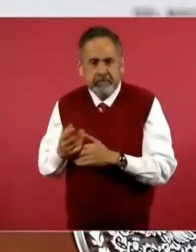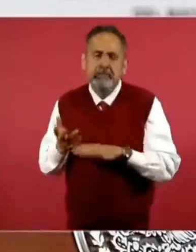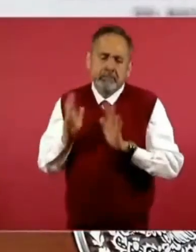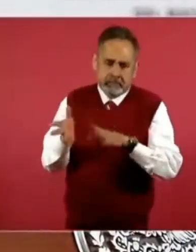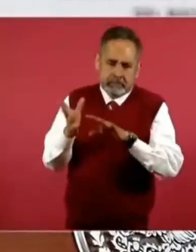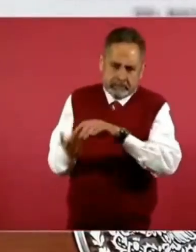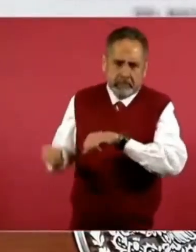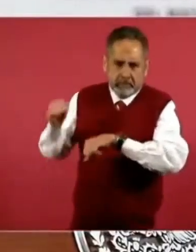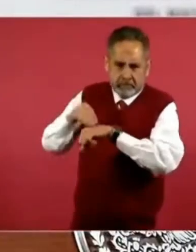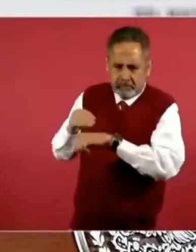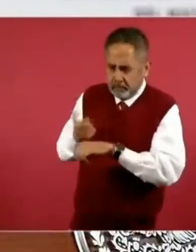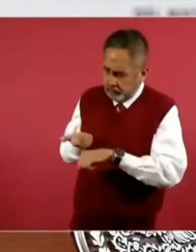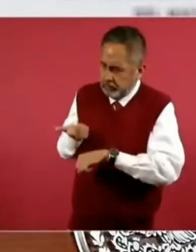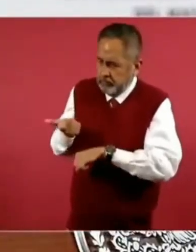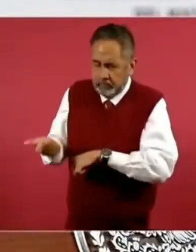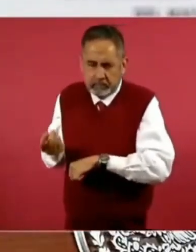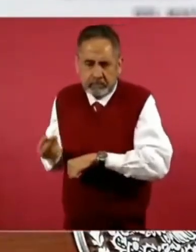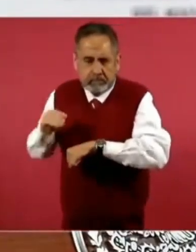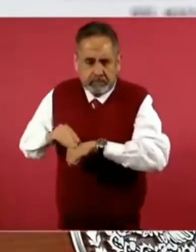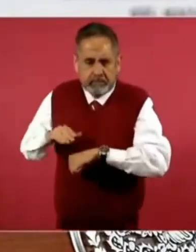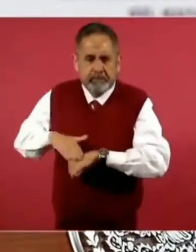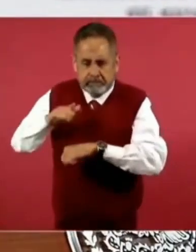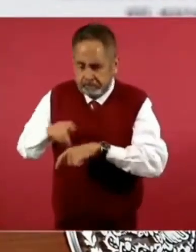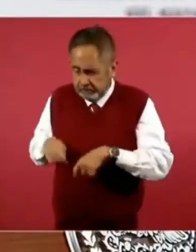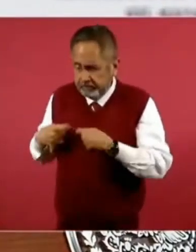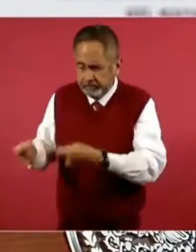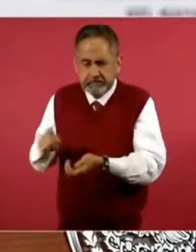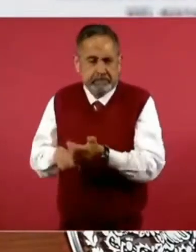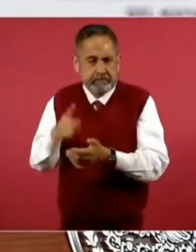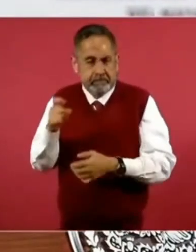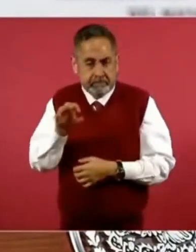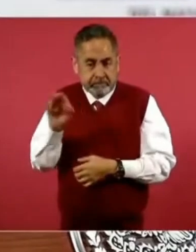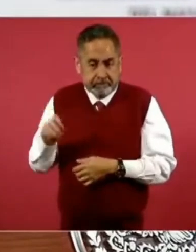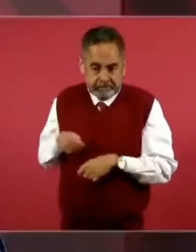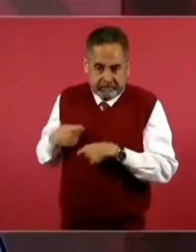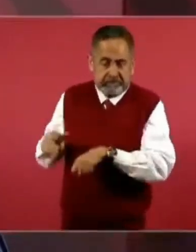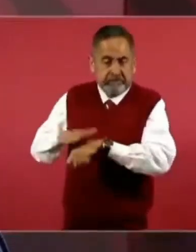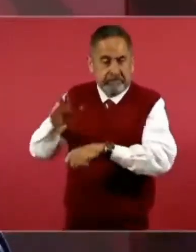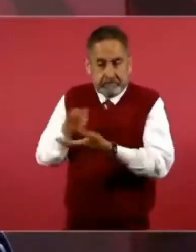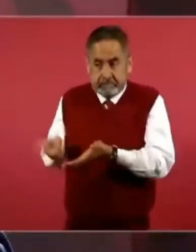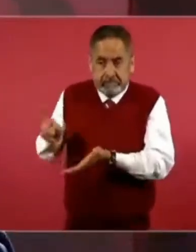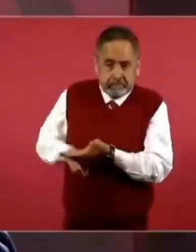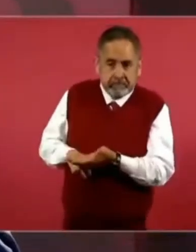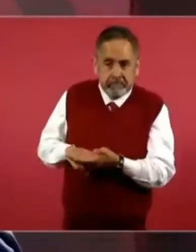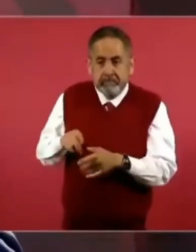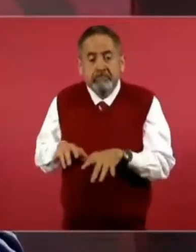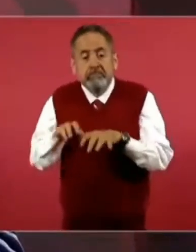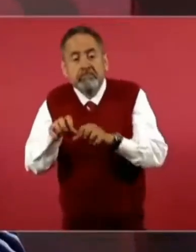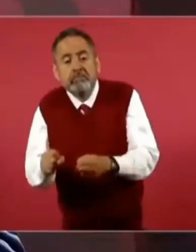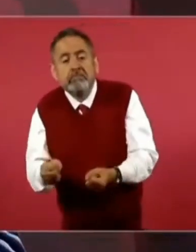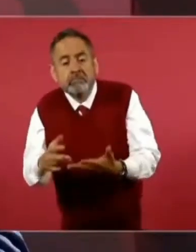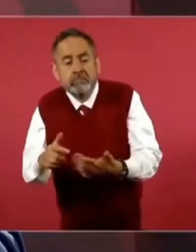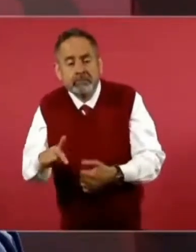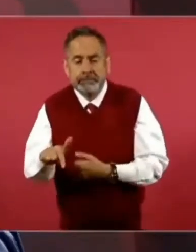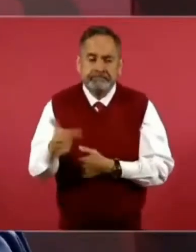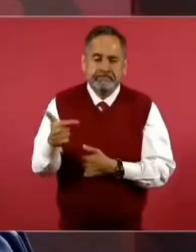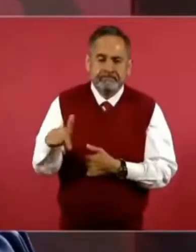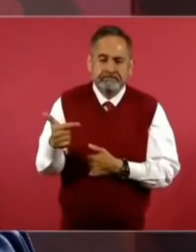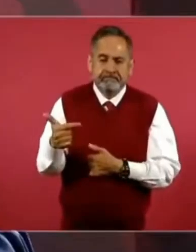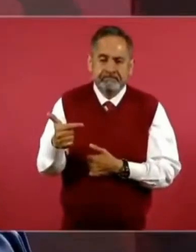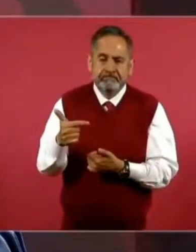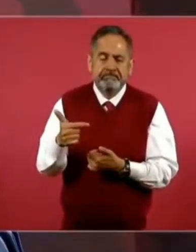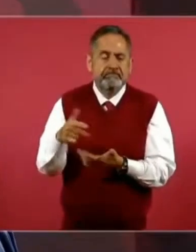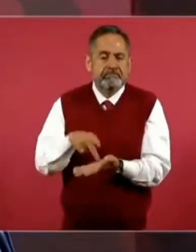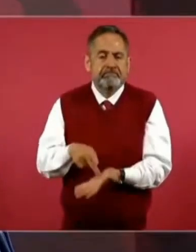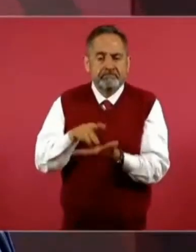aumentado en más del 100 por ciento, alcanza para comprar 12 kilos de tortillas y cuando llegamos